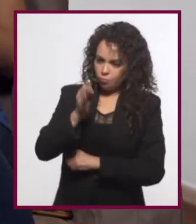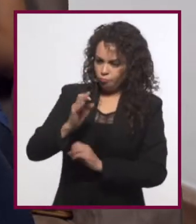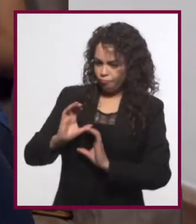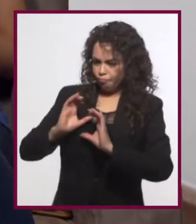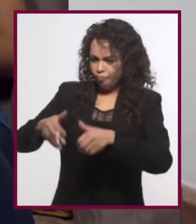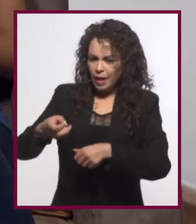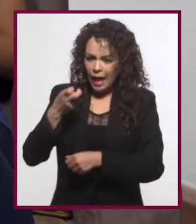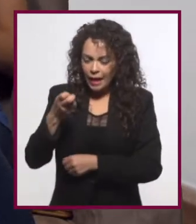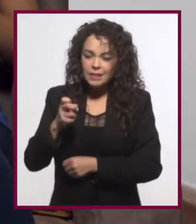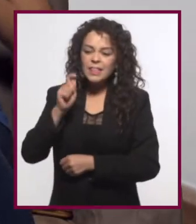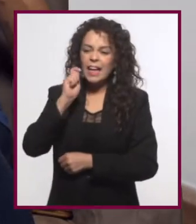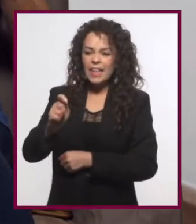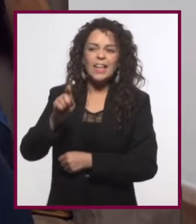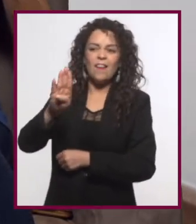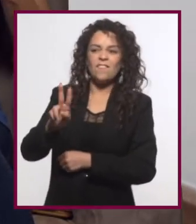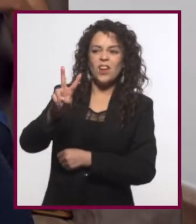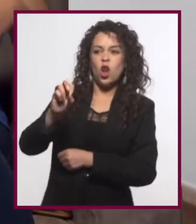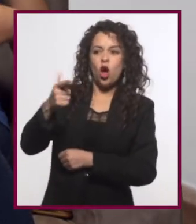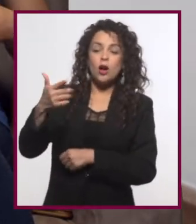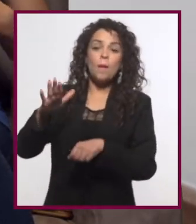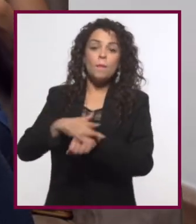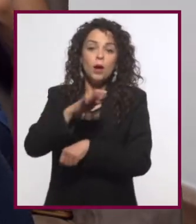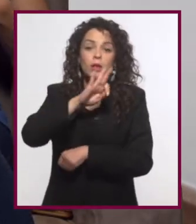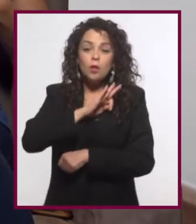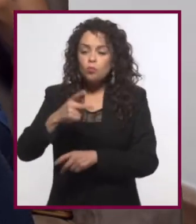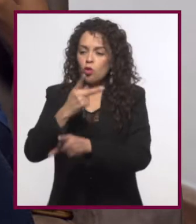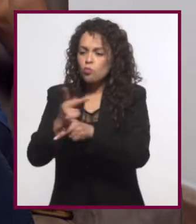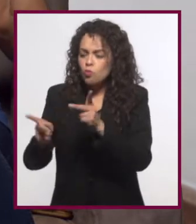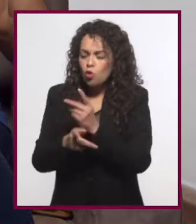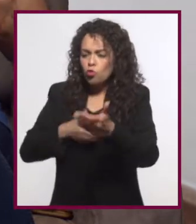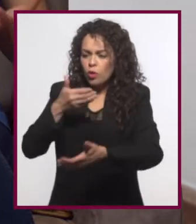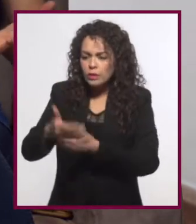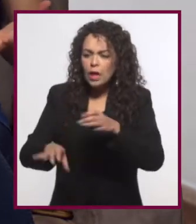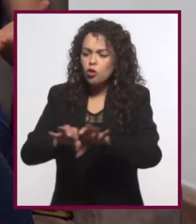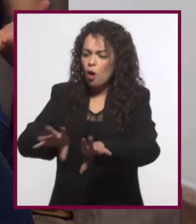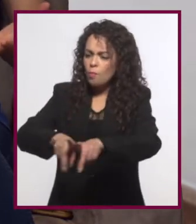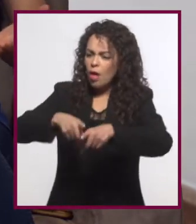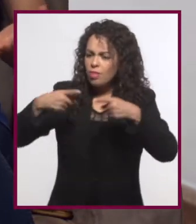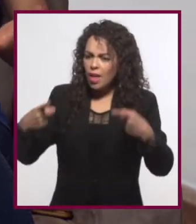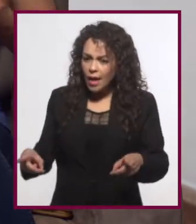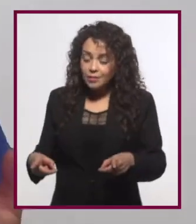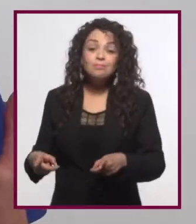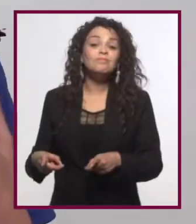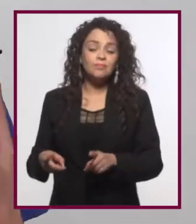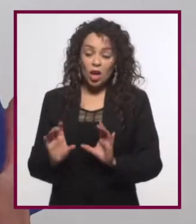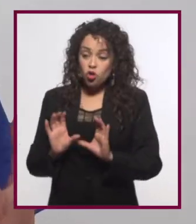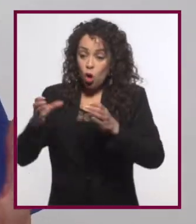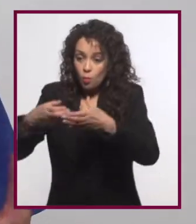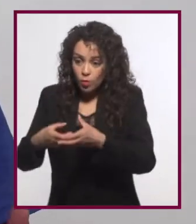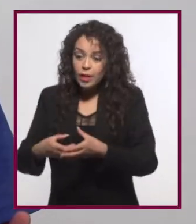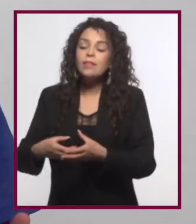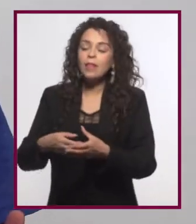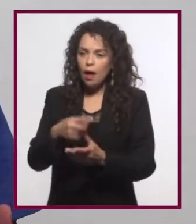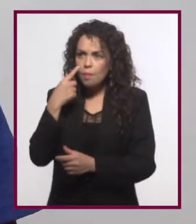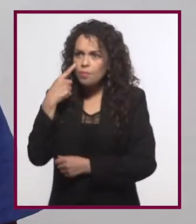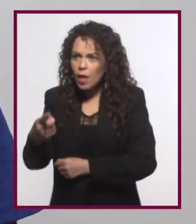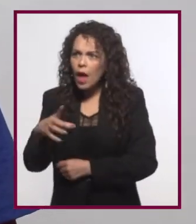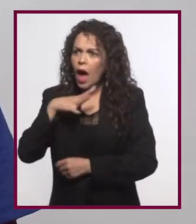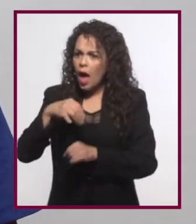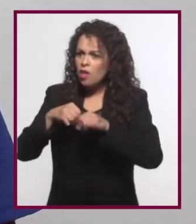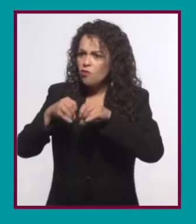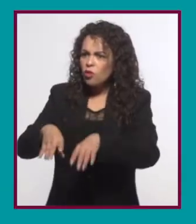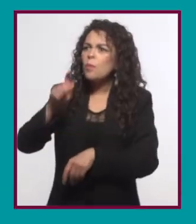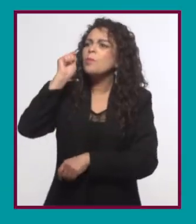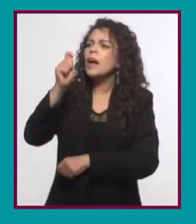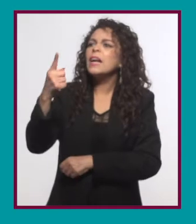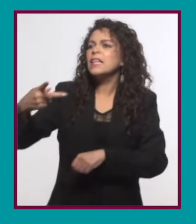a este mundo del blog, ya que les ayuda a hablar sobre sus desarrollos, productos, servicios y mantener a su comunidad informada de lo que pasa